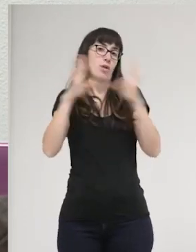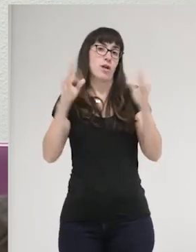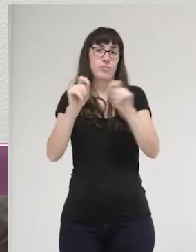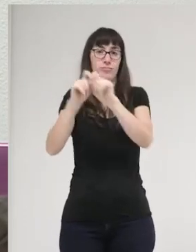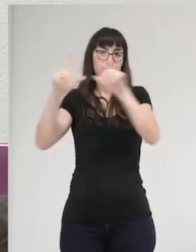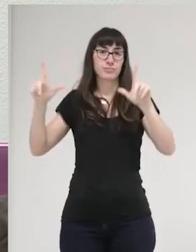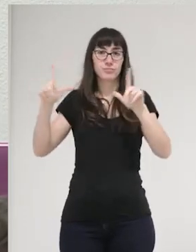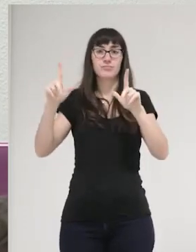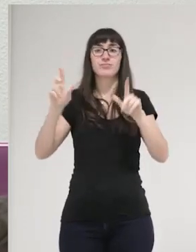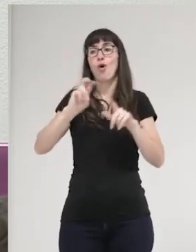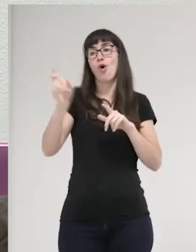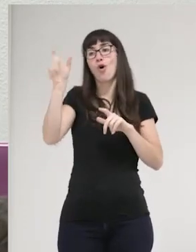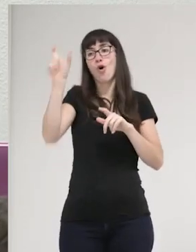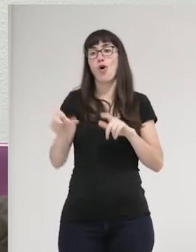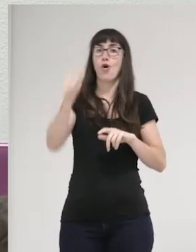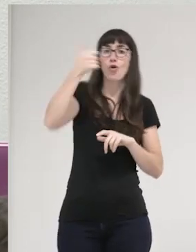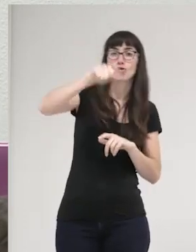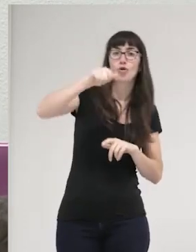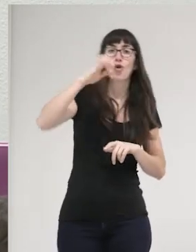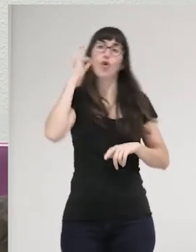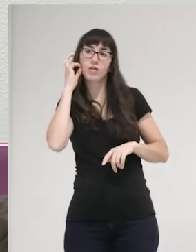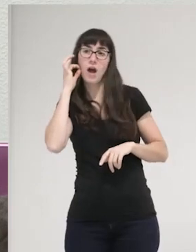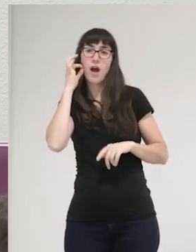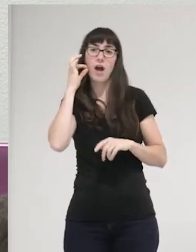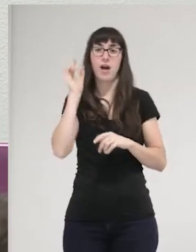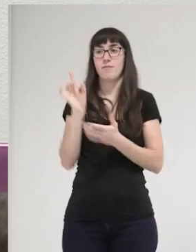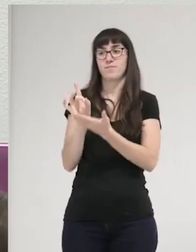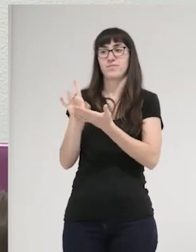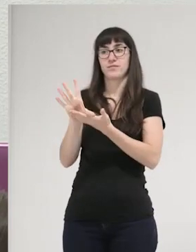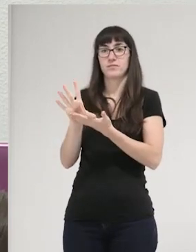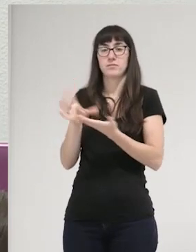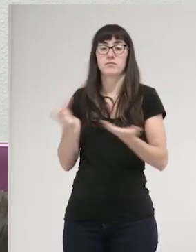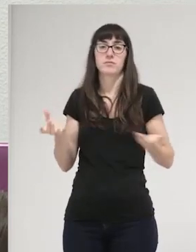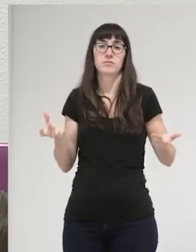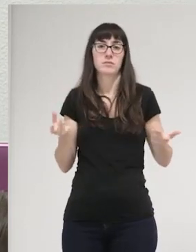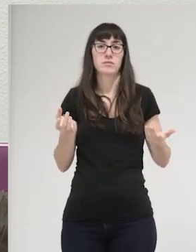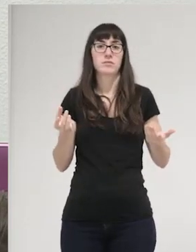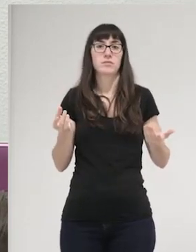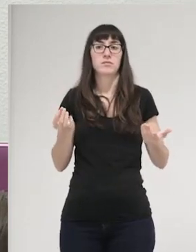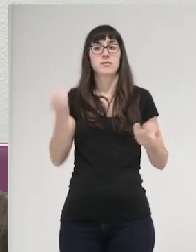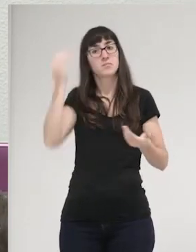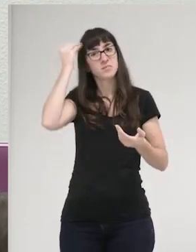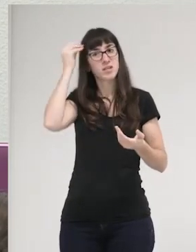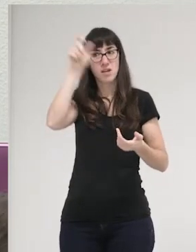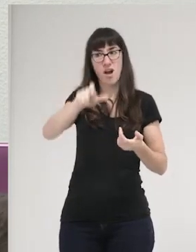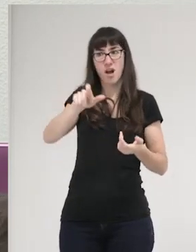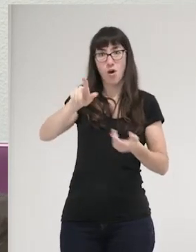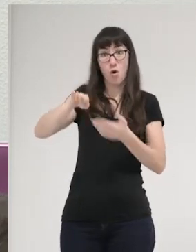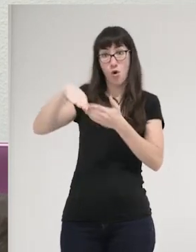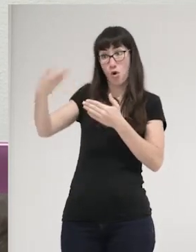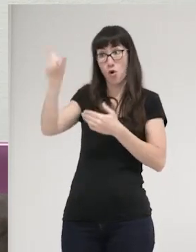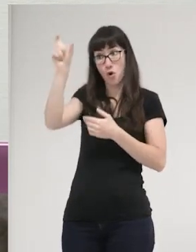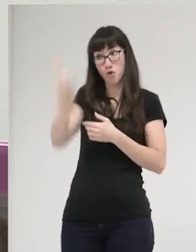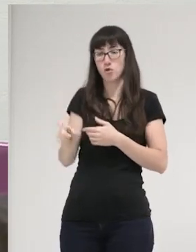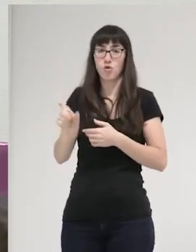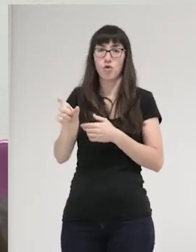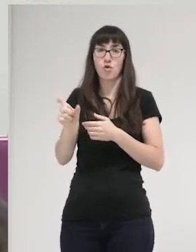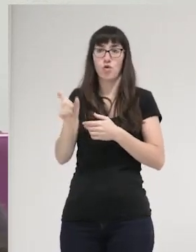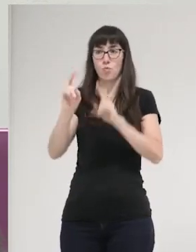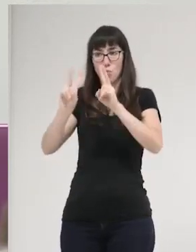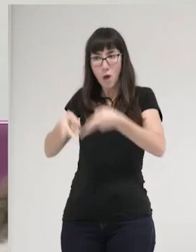eliminación del otro o de la otra, ¿no? Es decir, el pensar a la otra o al otro eliminado, muerto, totalmente,